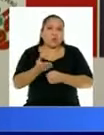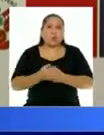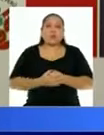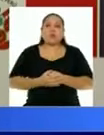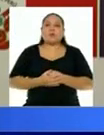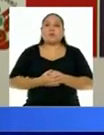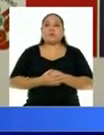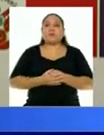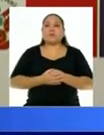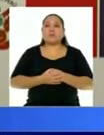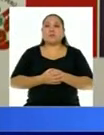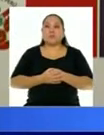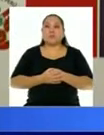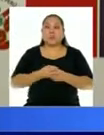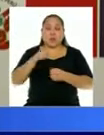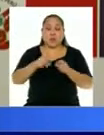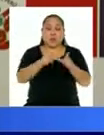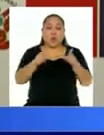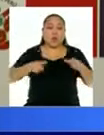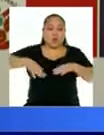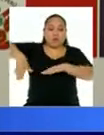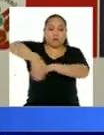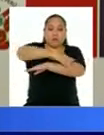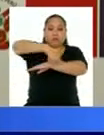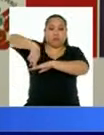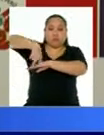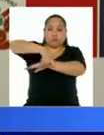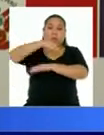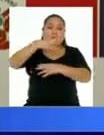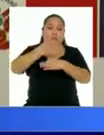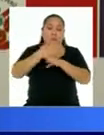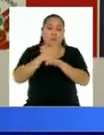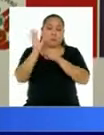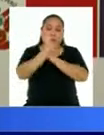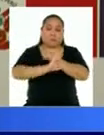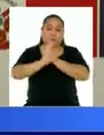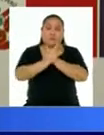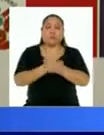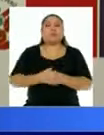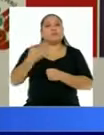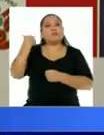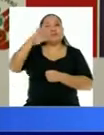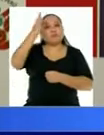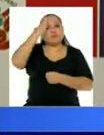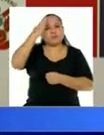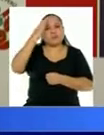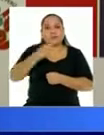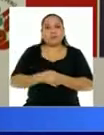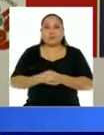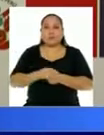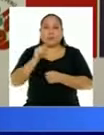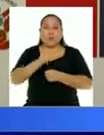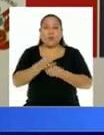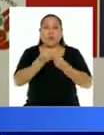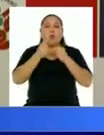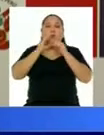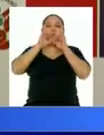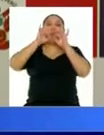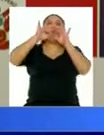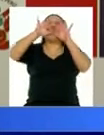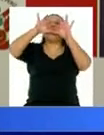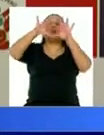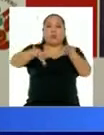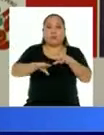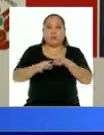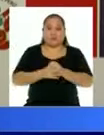espacio público de forma segura. Como sabemos, cuando nos exponemos a los aerosoles, el virus